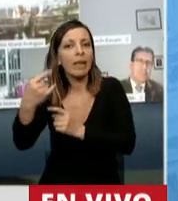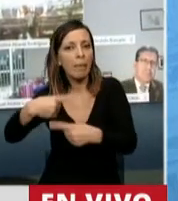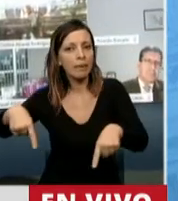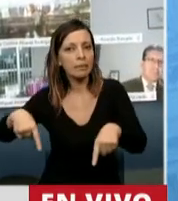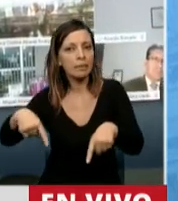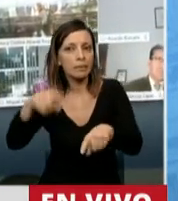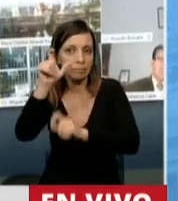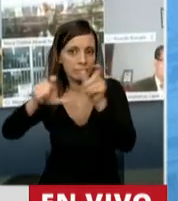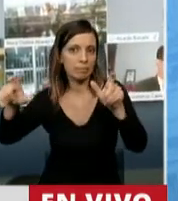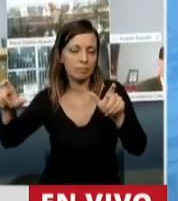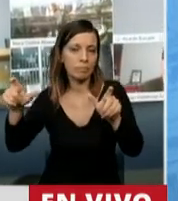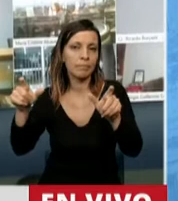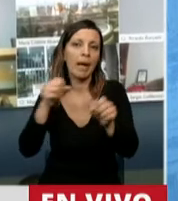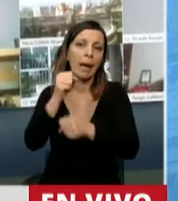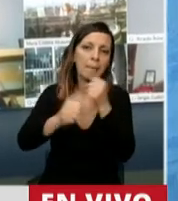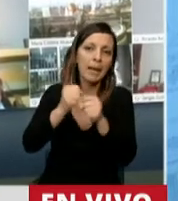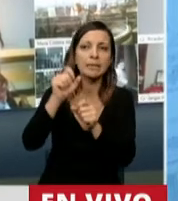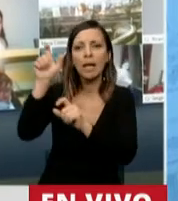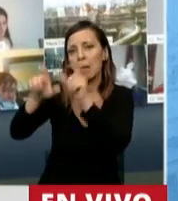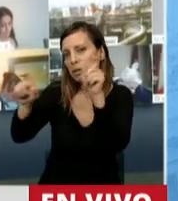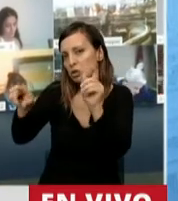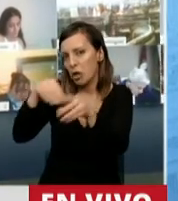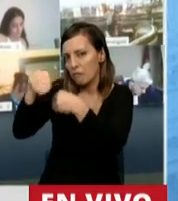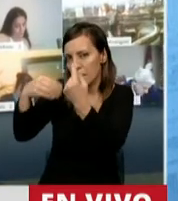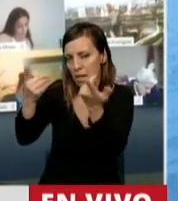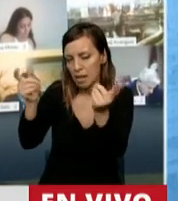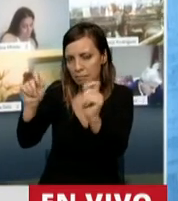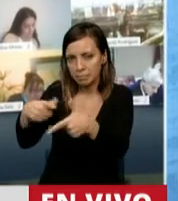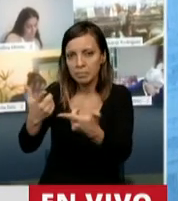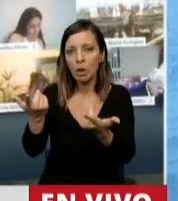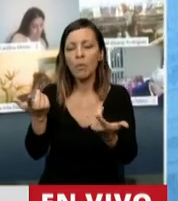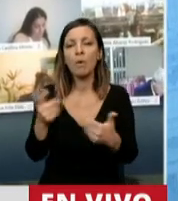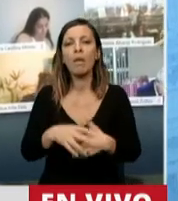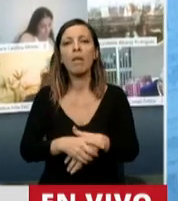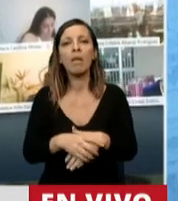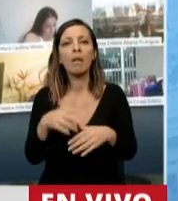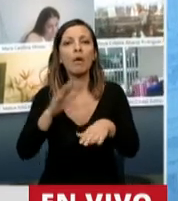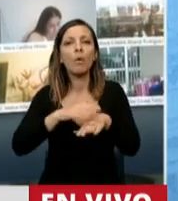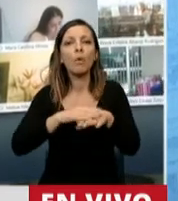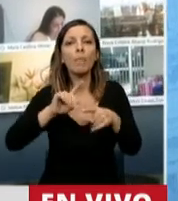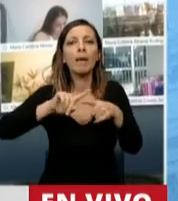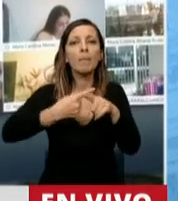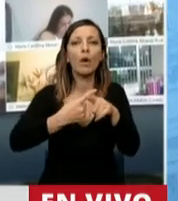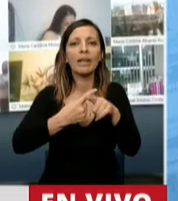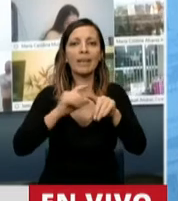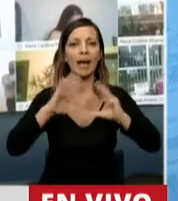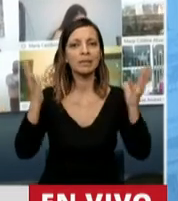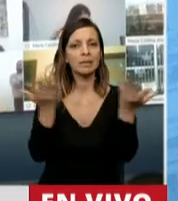de argentinos, tanto empresas como personas humanas, las políticas neoliberales.